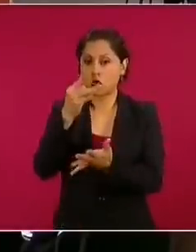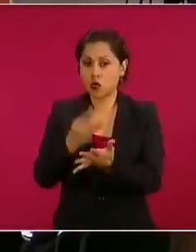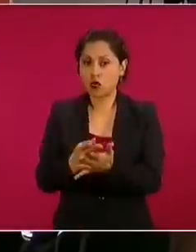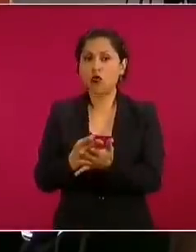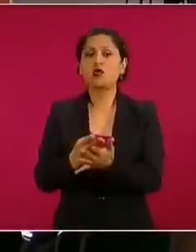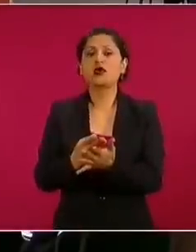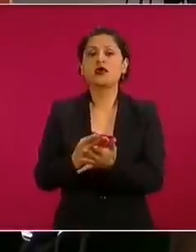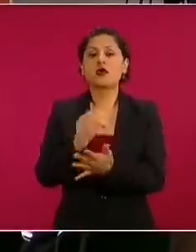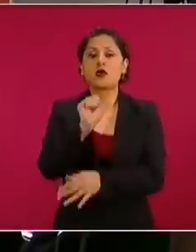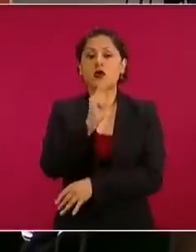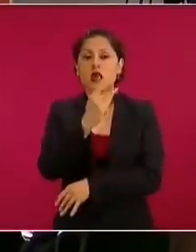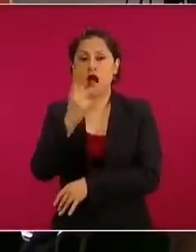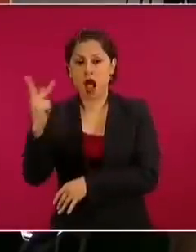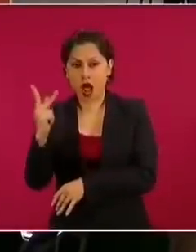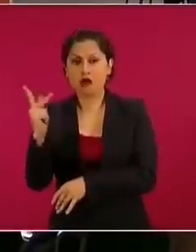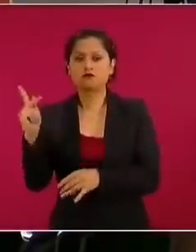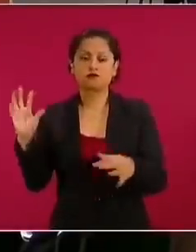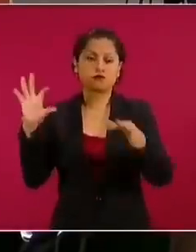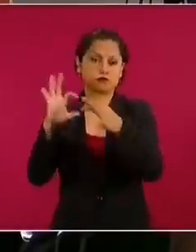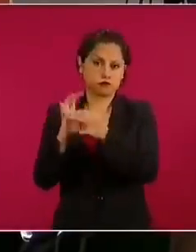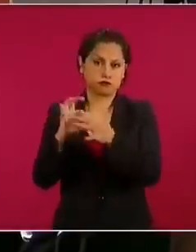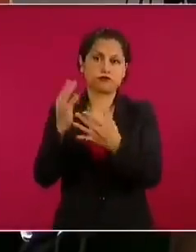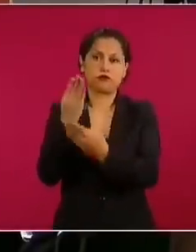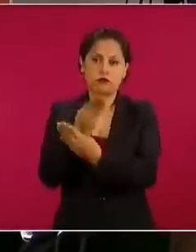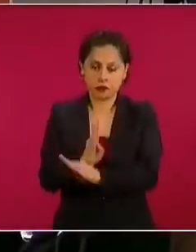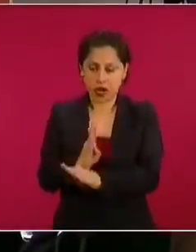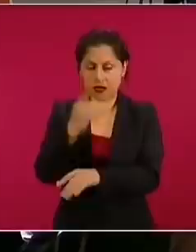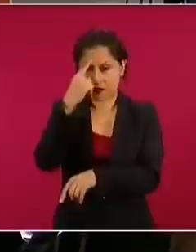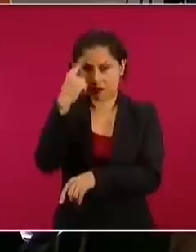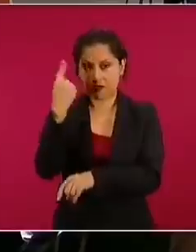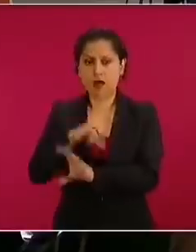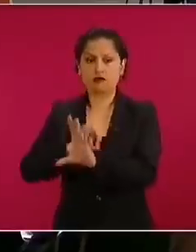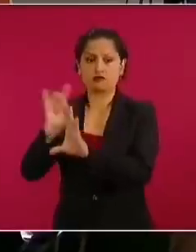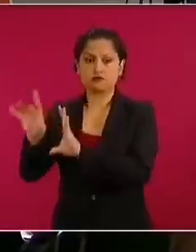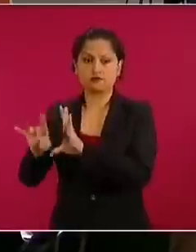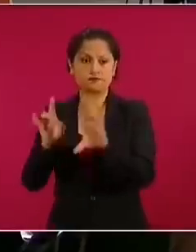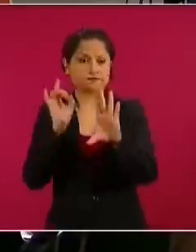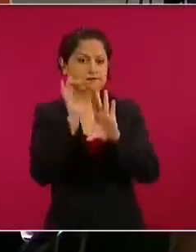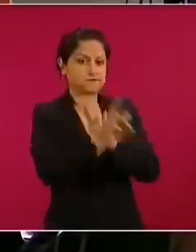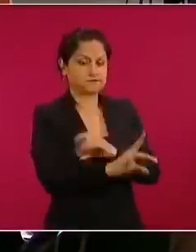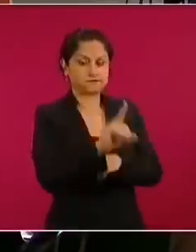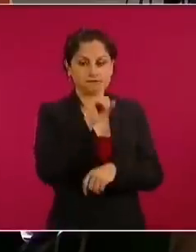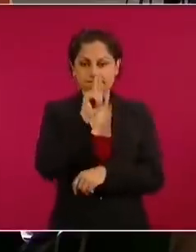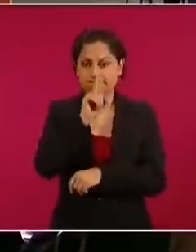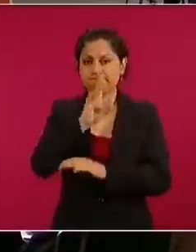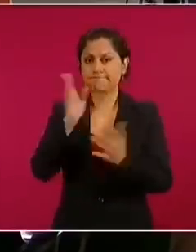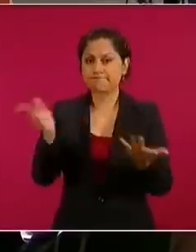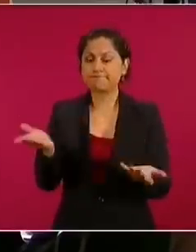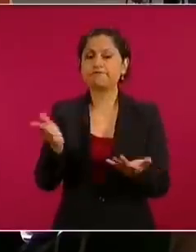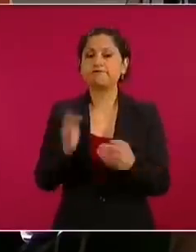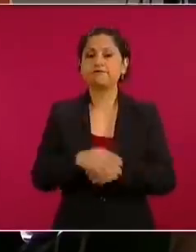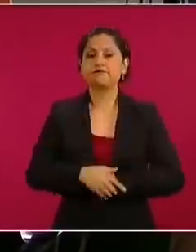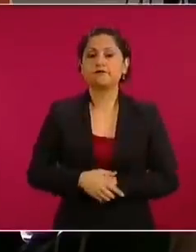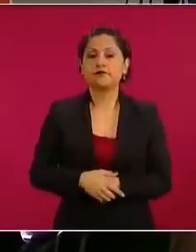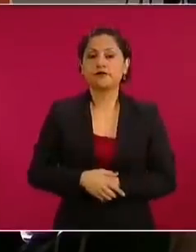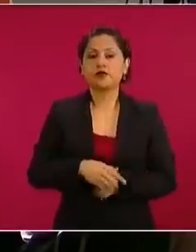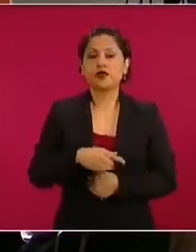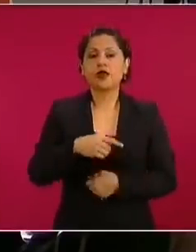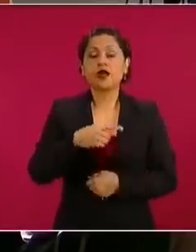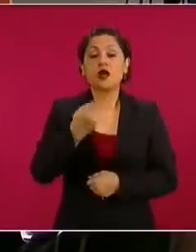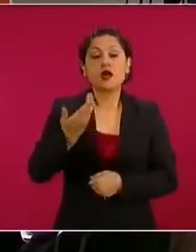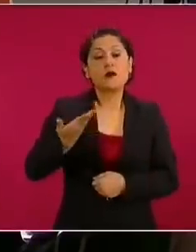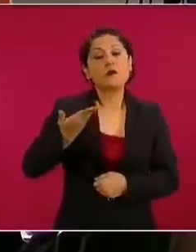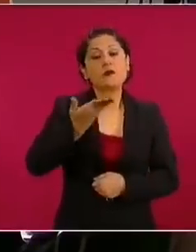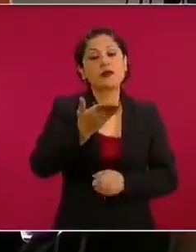los beneficiarios de manera ordenada vamos a tratar de no llenar las sucursales bancarias,